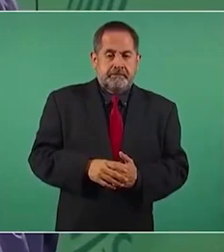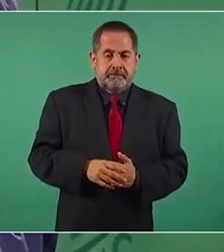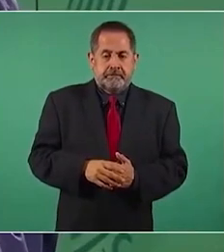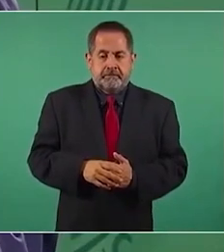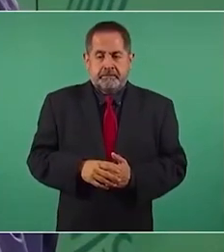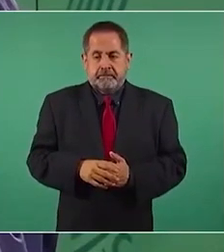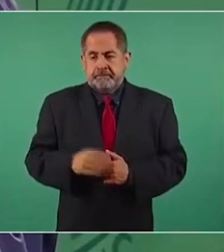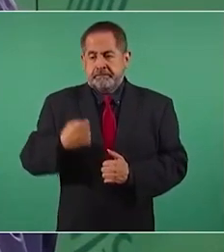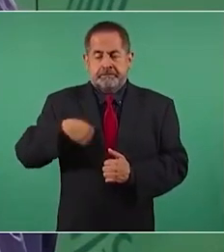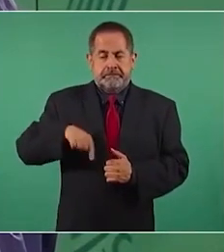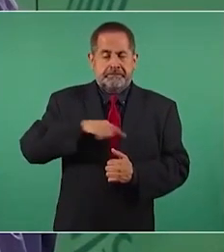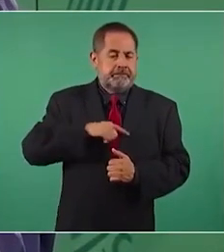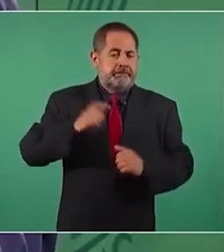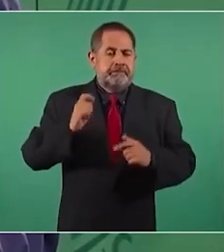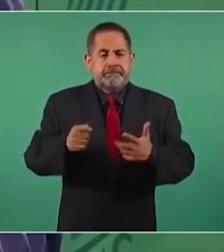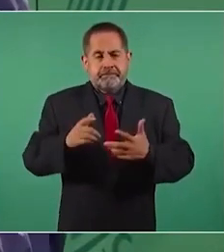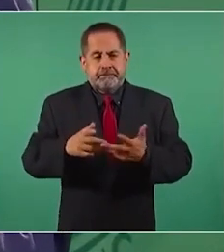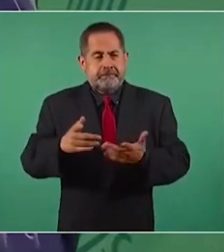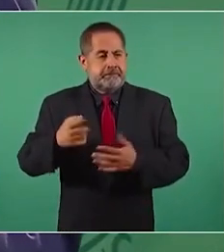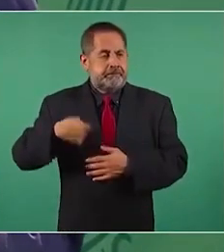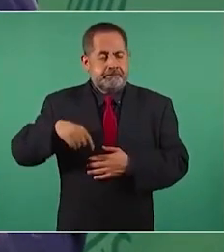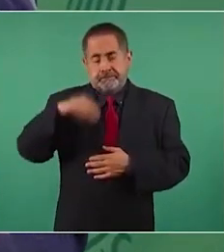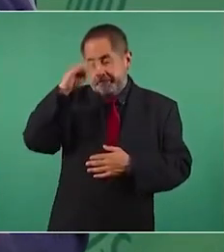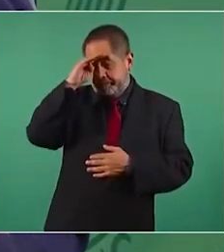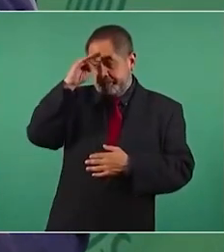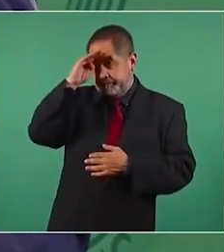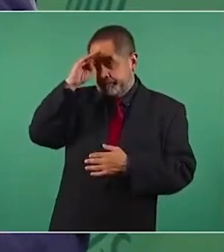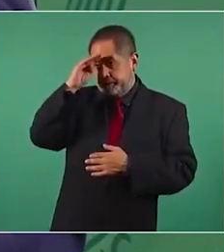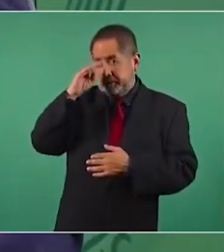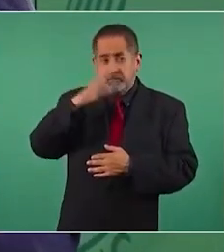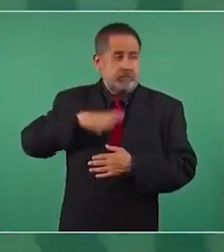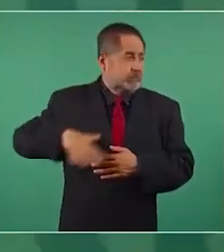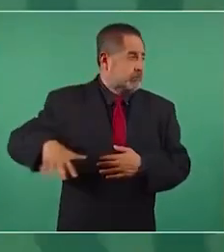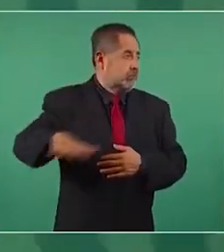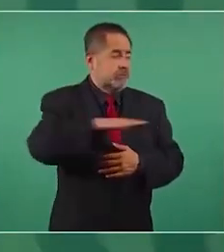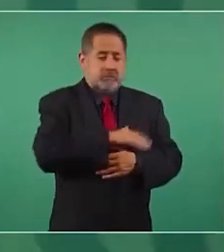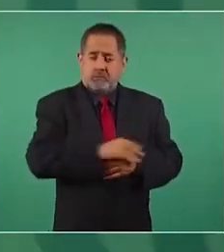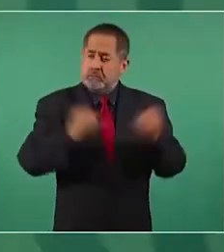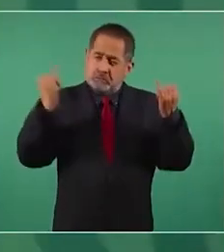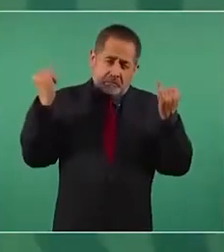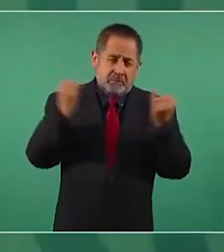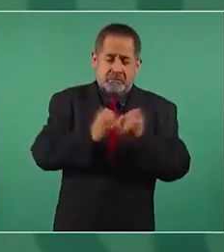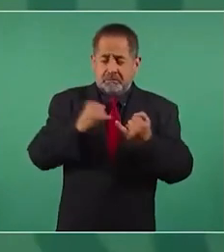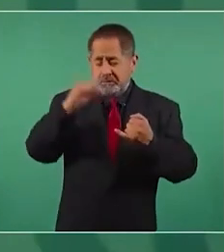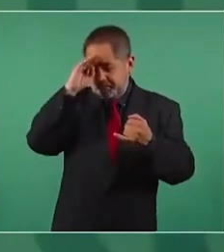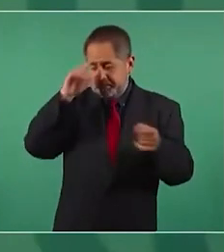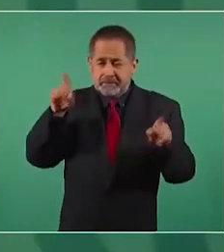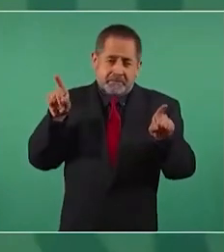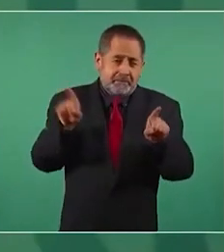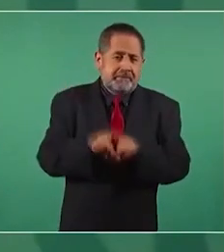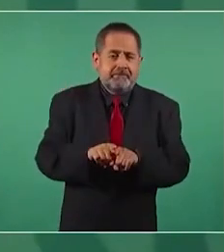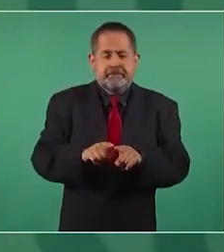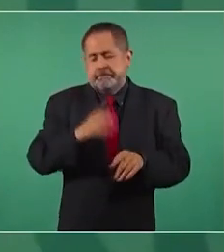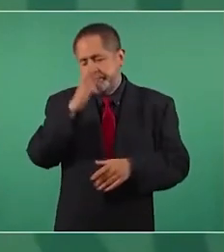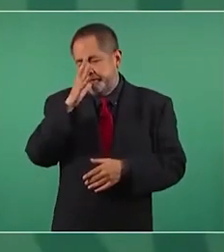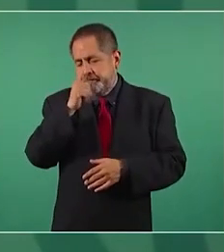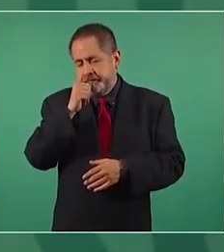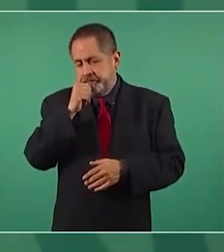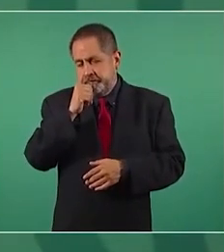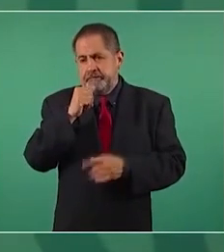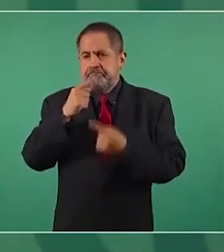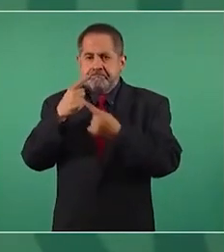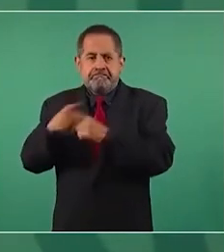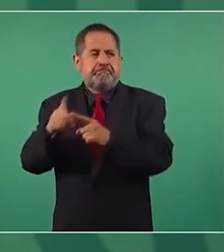tener un pensamiento único, eso no corresponde a la democracia.